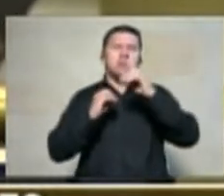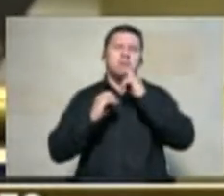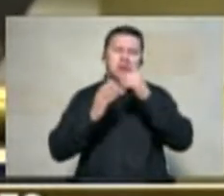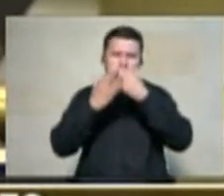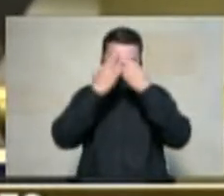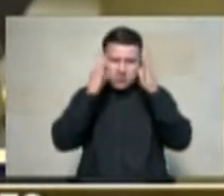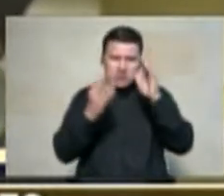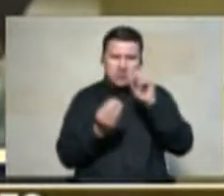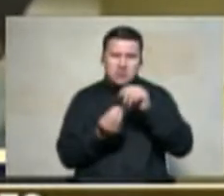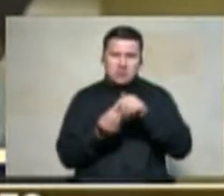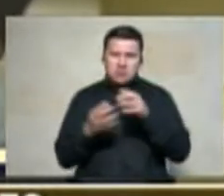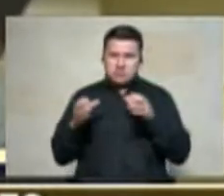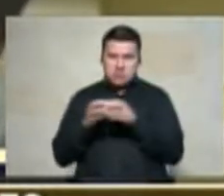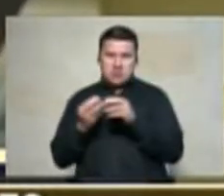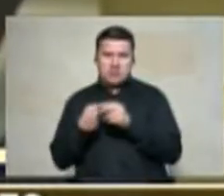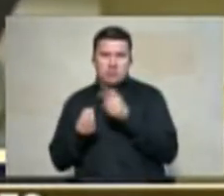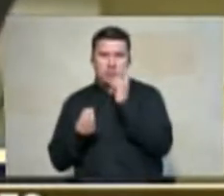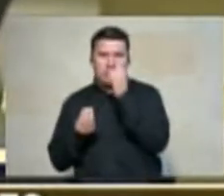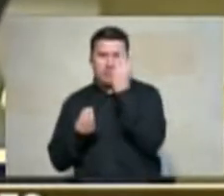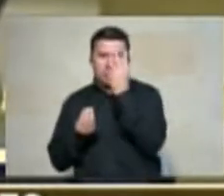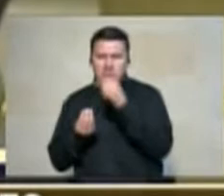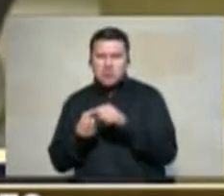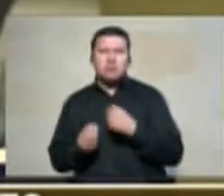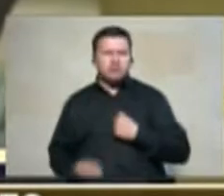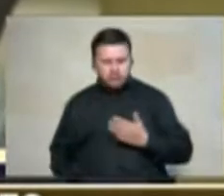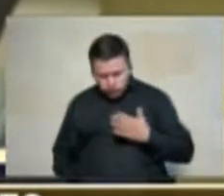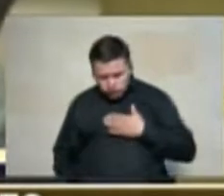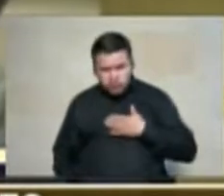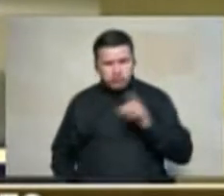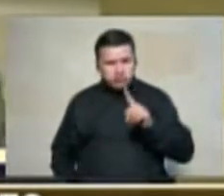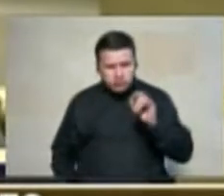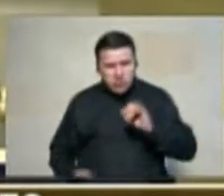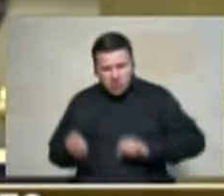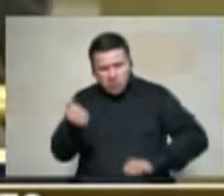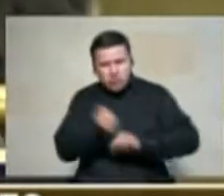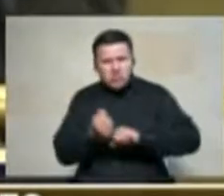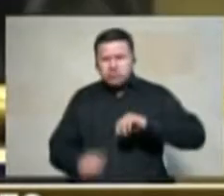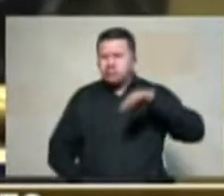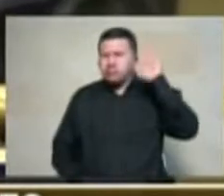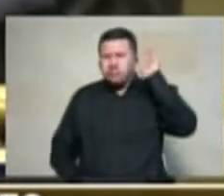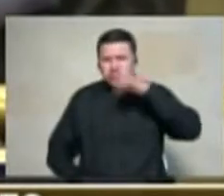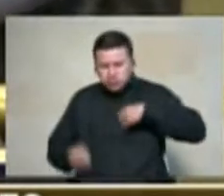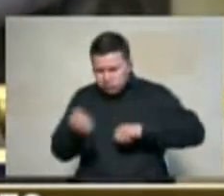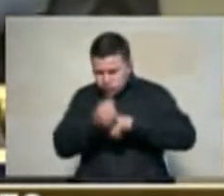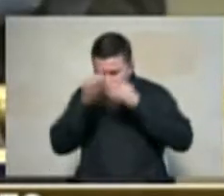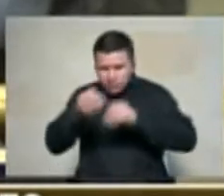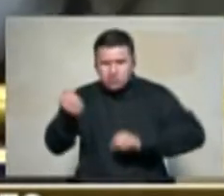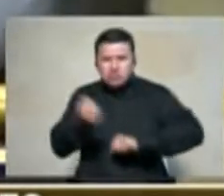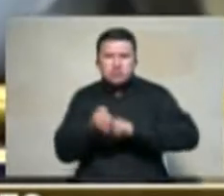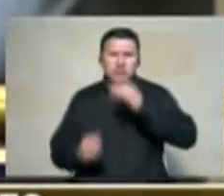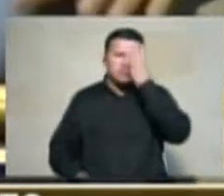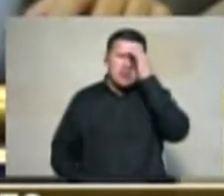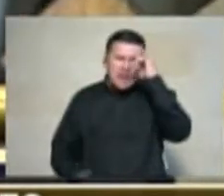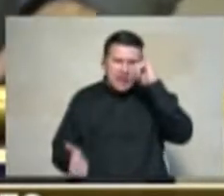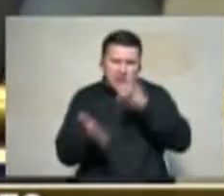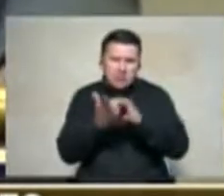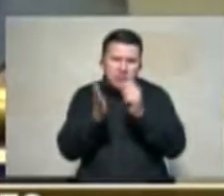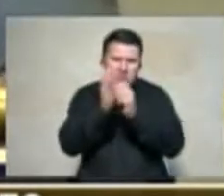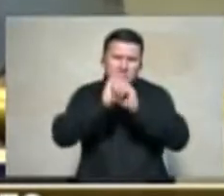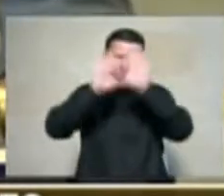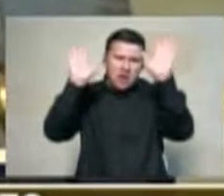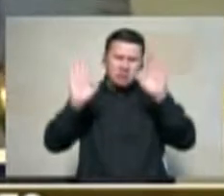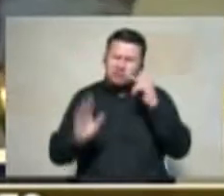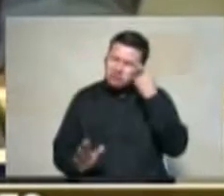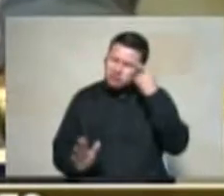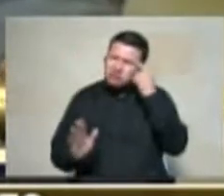tercero nosotros la apoyamos con toda determinación porque creemos claramente que buena parte de